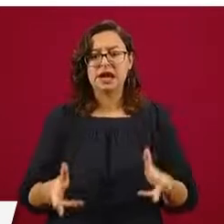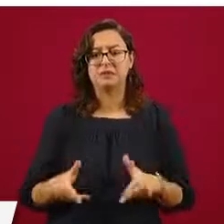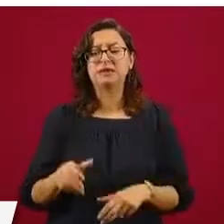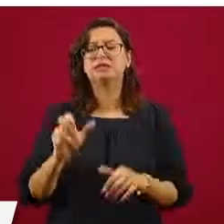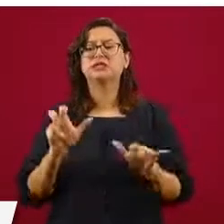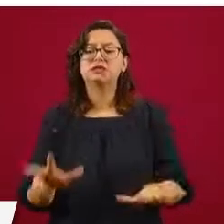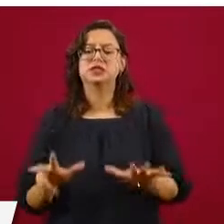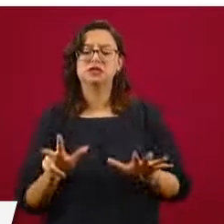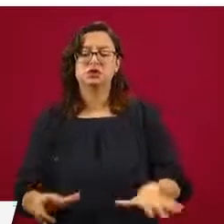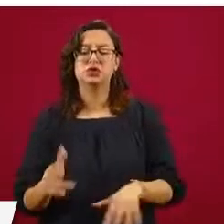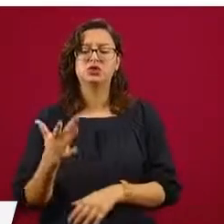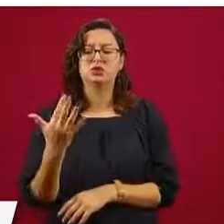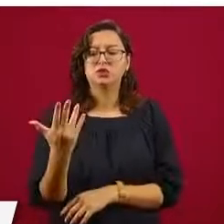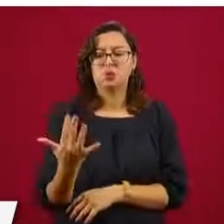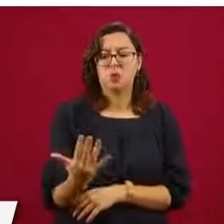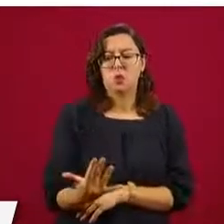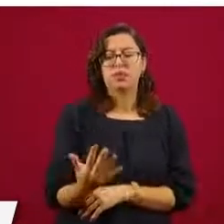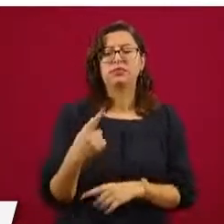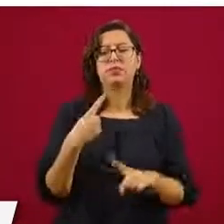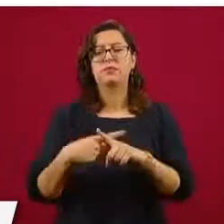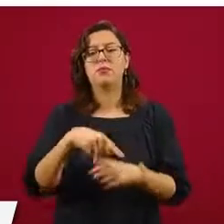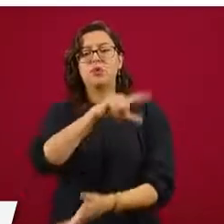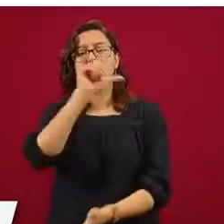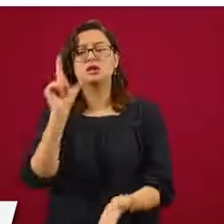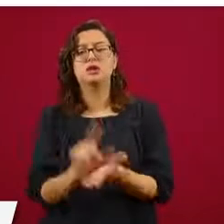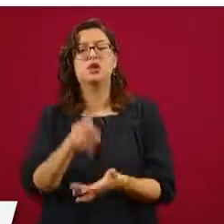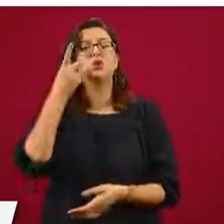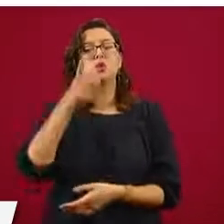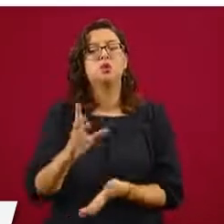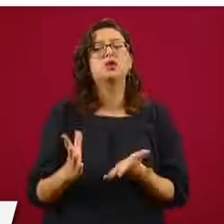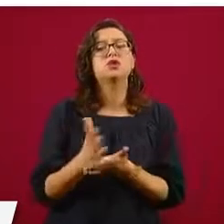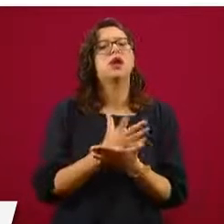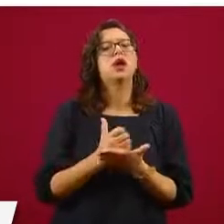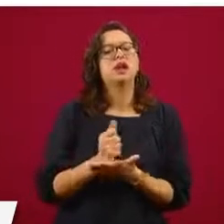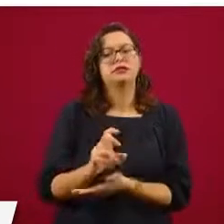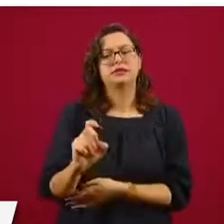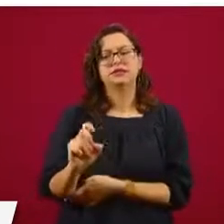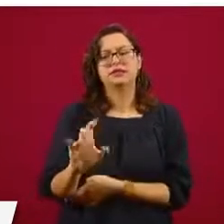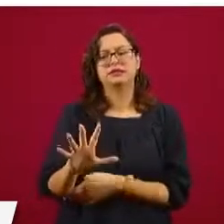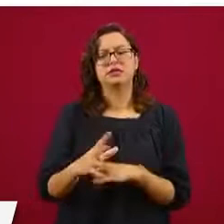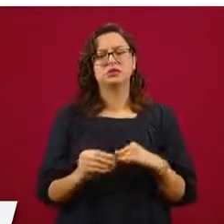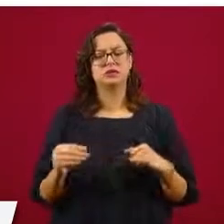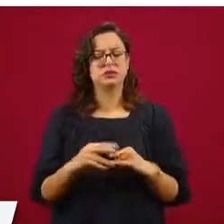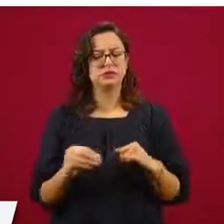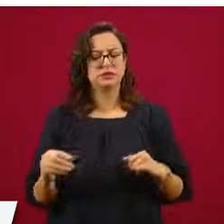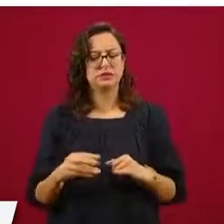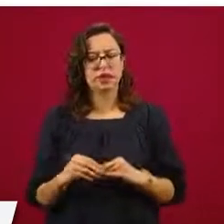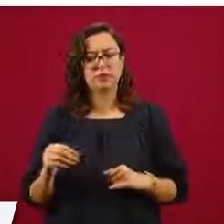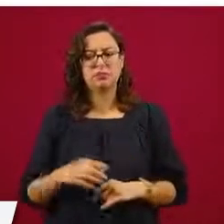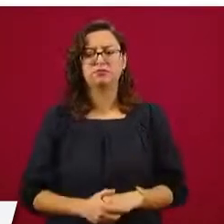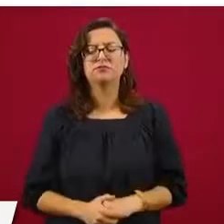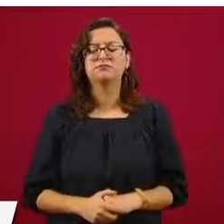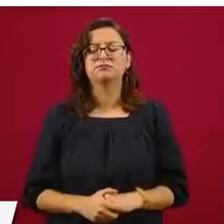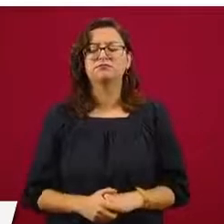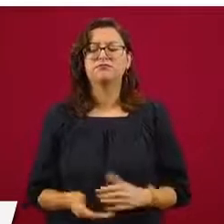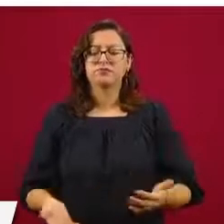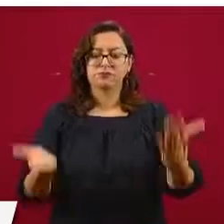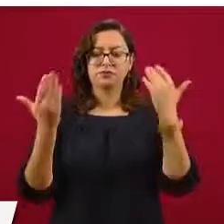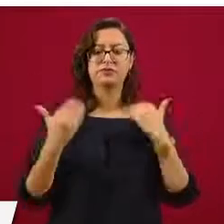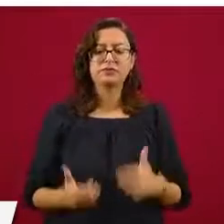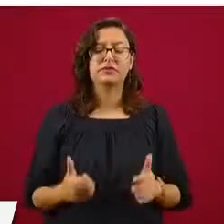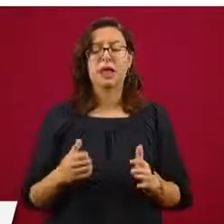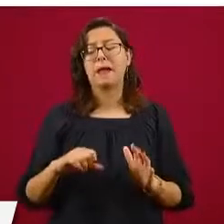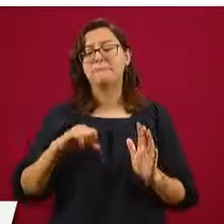50 centavos por litro con un margen de 35 centavos. Si vemos los promedios de la semana por marca,